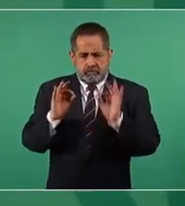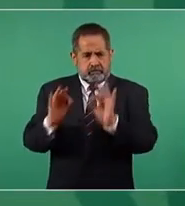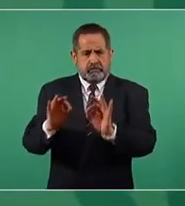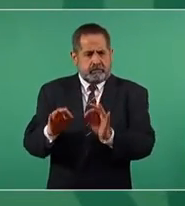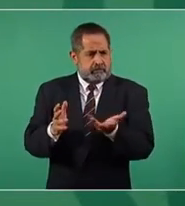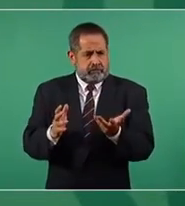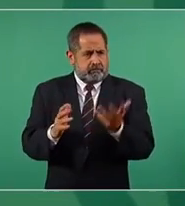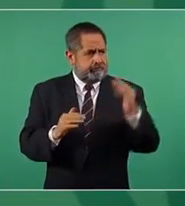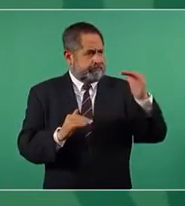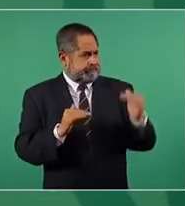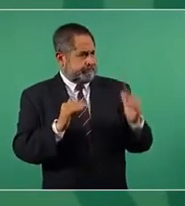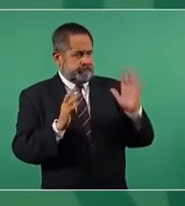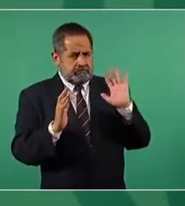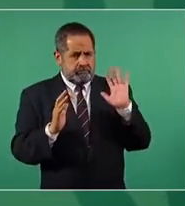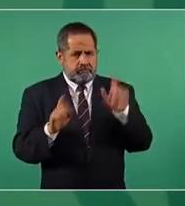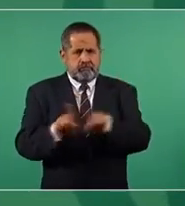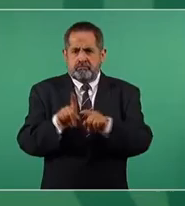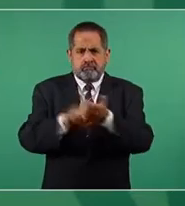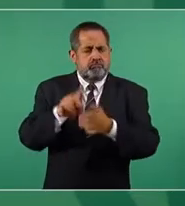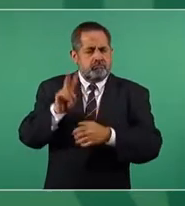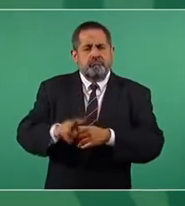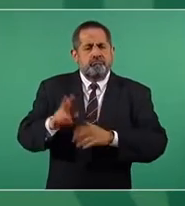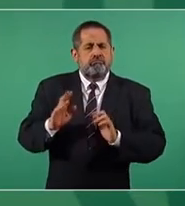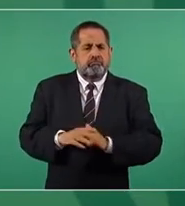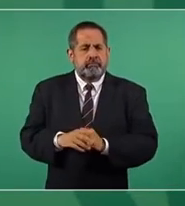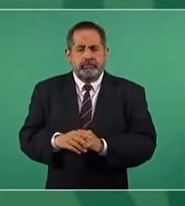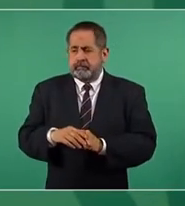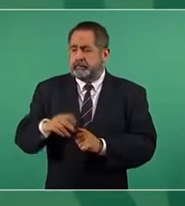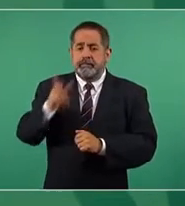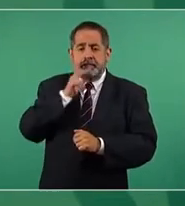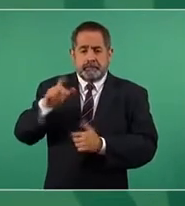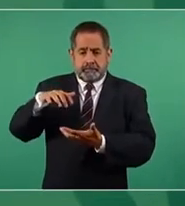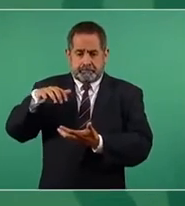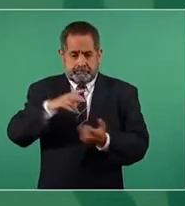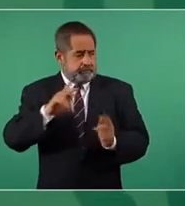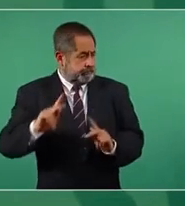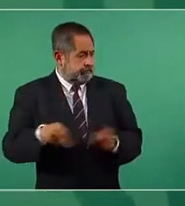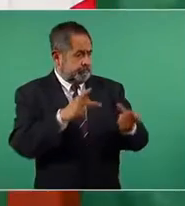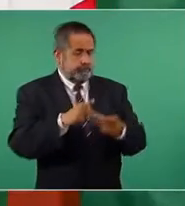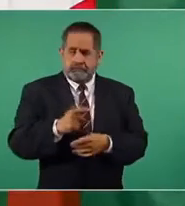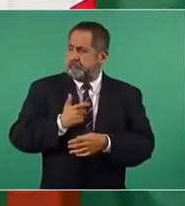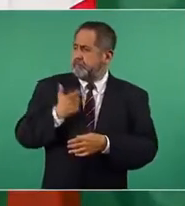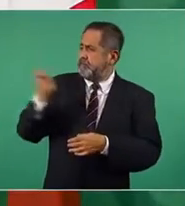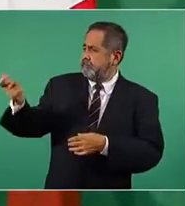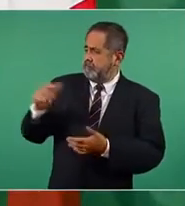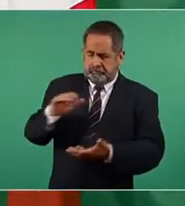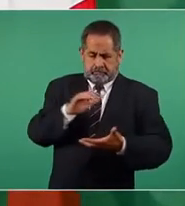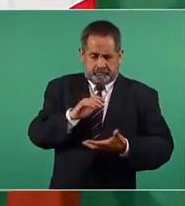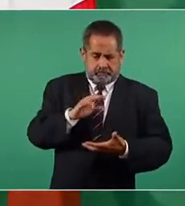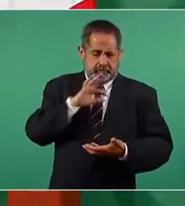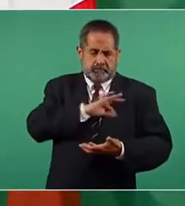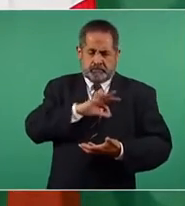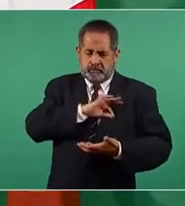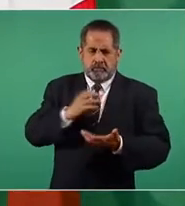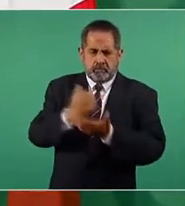a lo que Pemex vende. Con un margen de ganancias. Con un margen